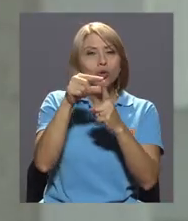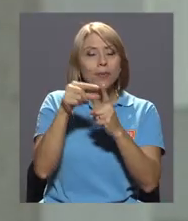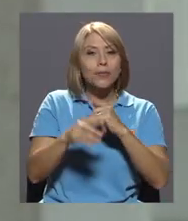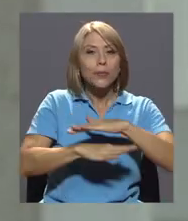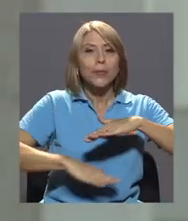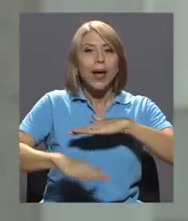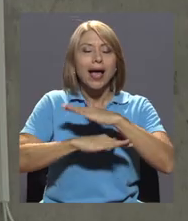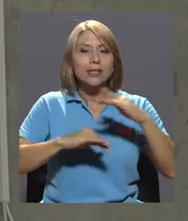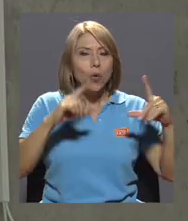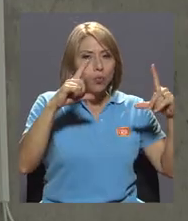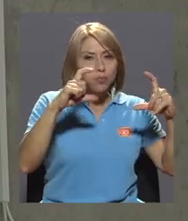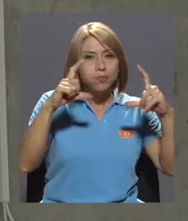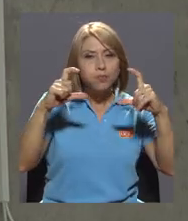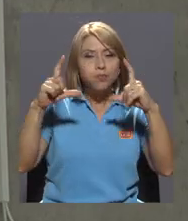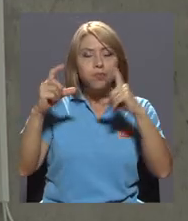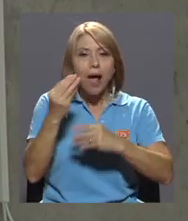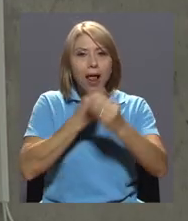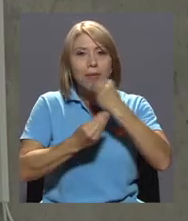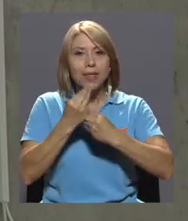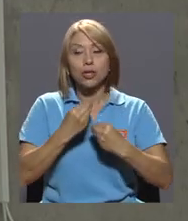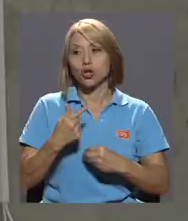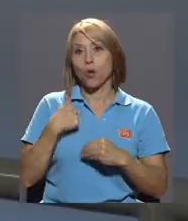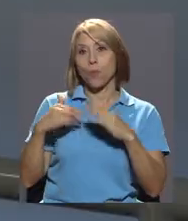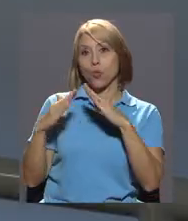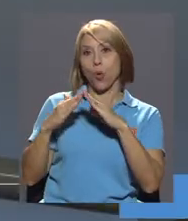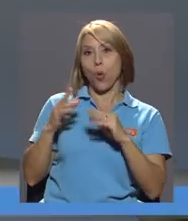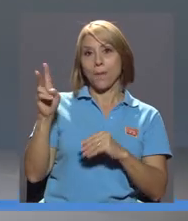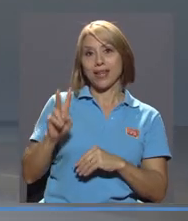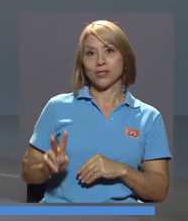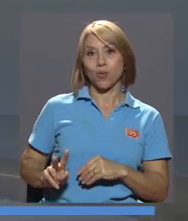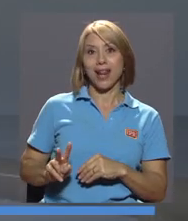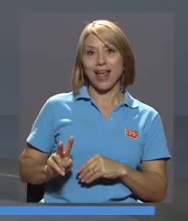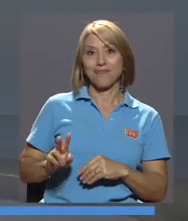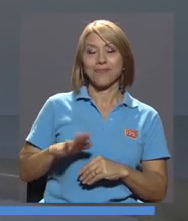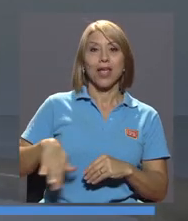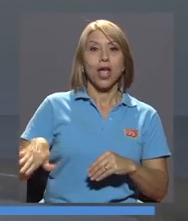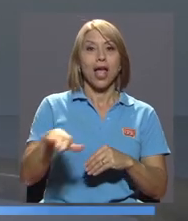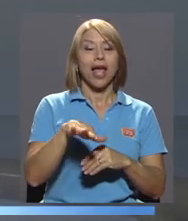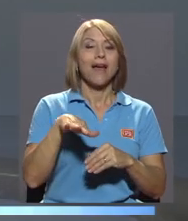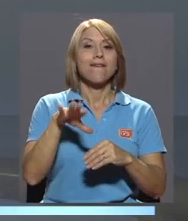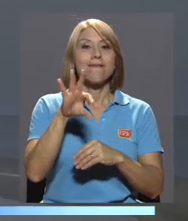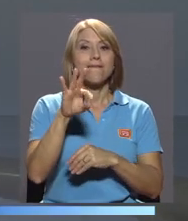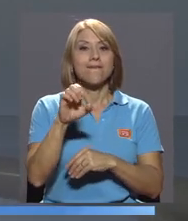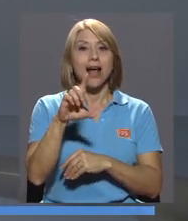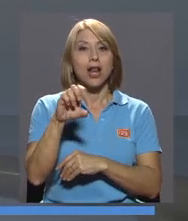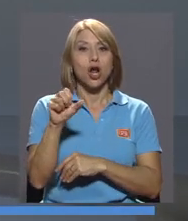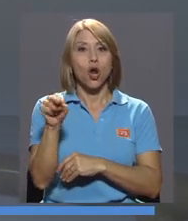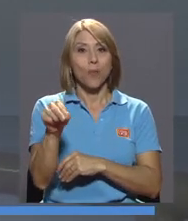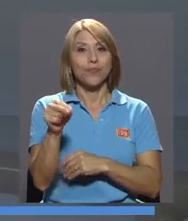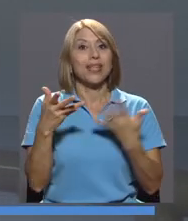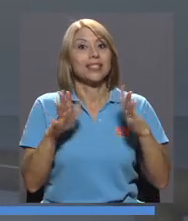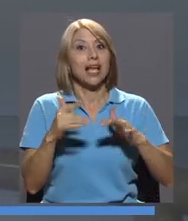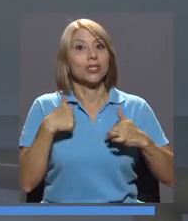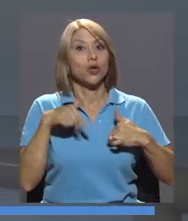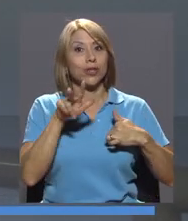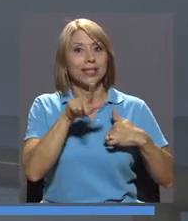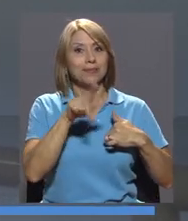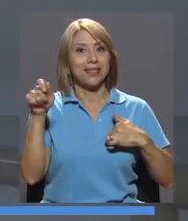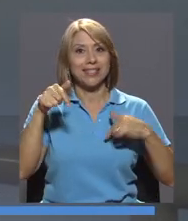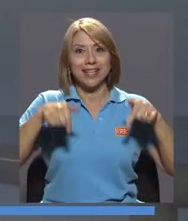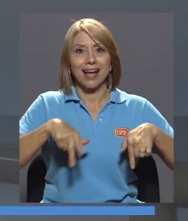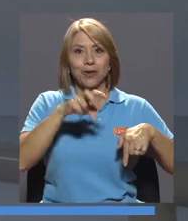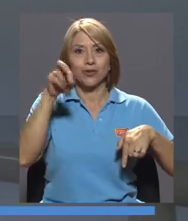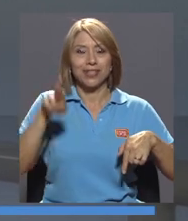fotografía de alimentos. Soy de Venezuela, coro Estado Falcón, cumplo tres meses acá en Costa Rica esta